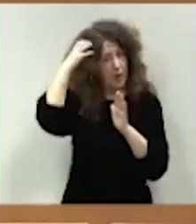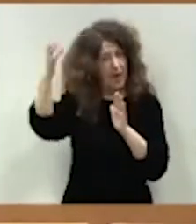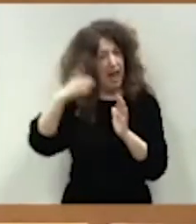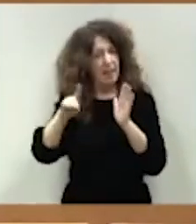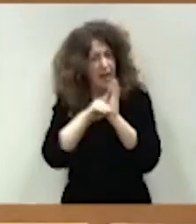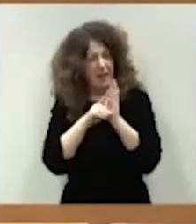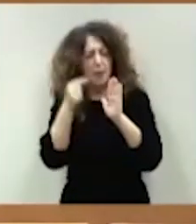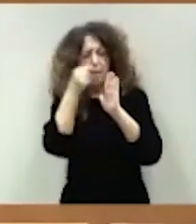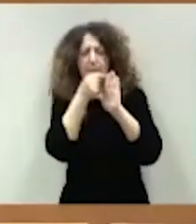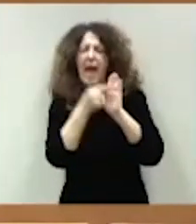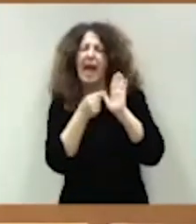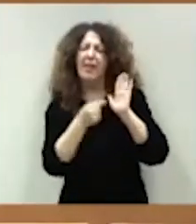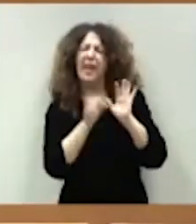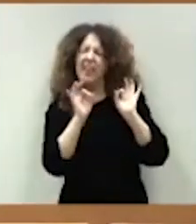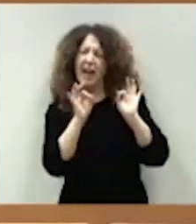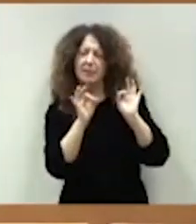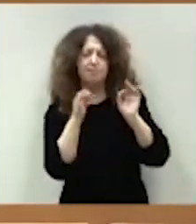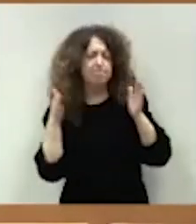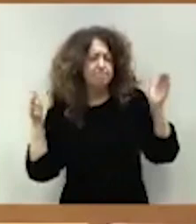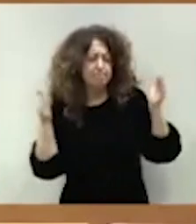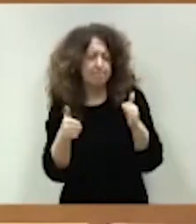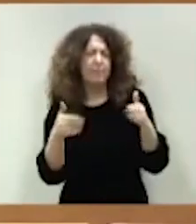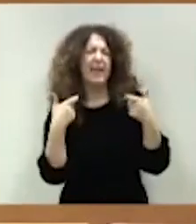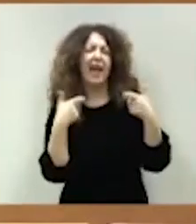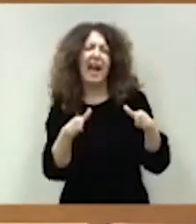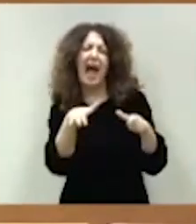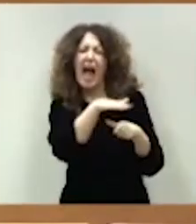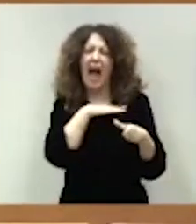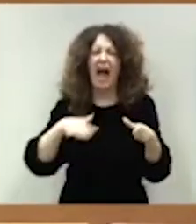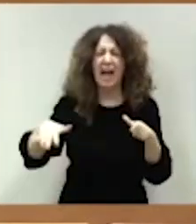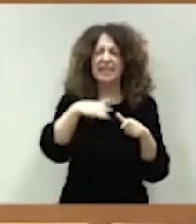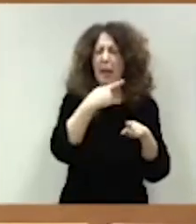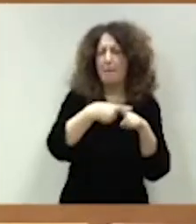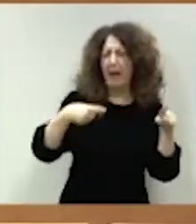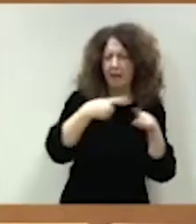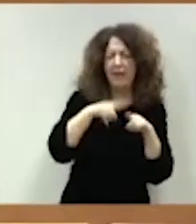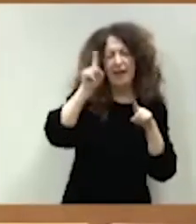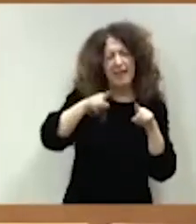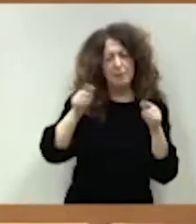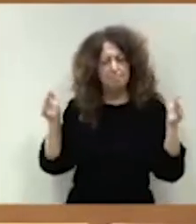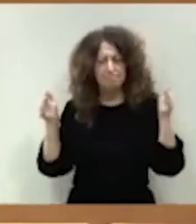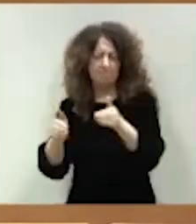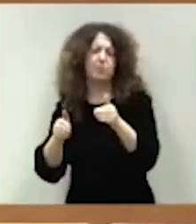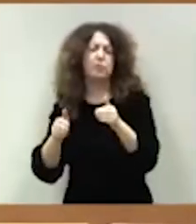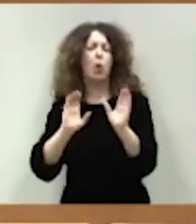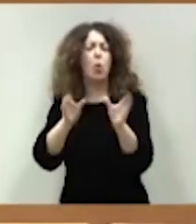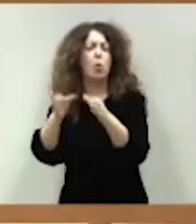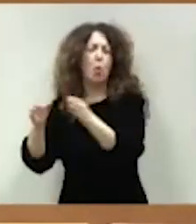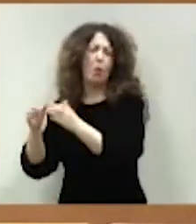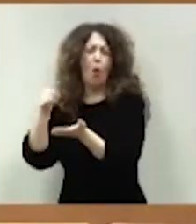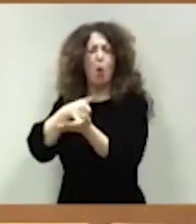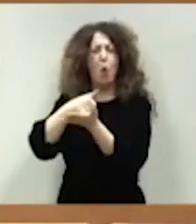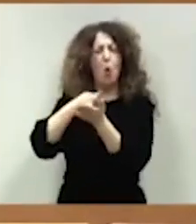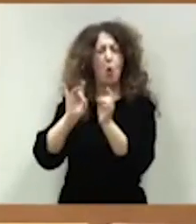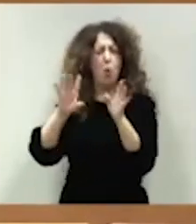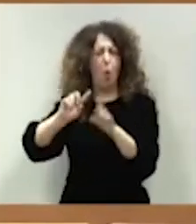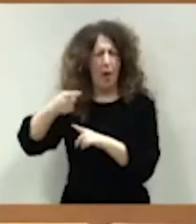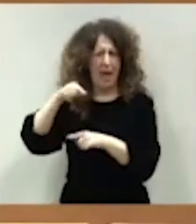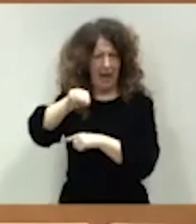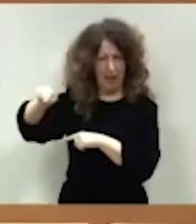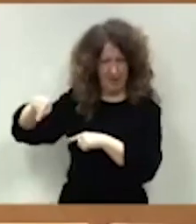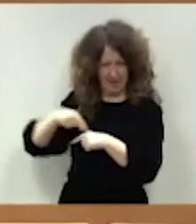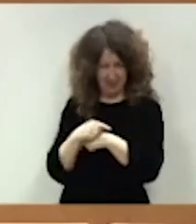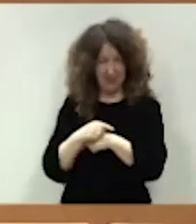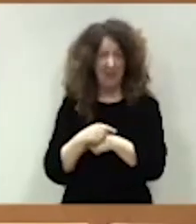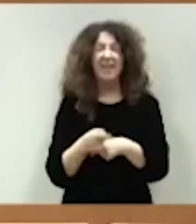focalizadas en la clase media y en los colectivos más vulnerables. Por tanto, hemos demostrado desde el Gobierno que es